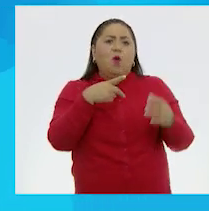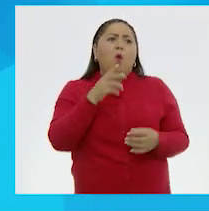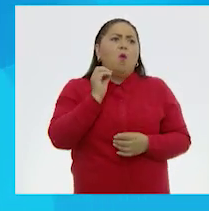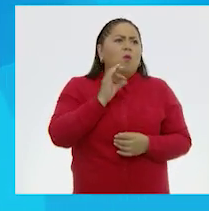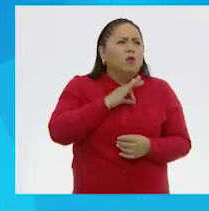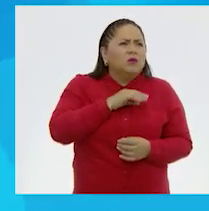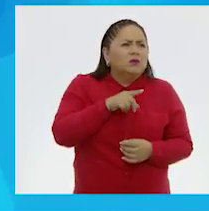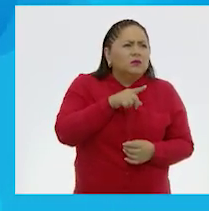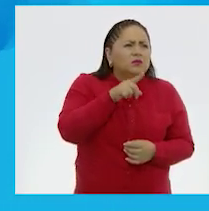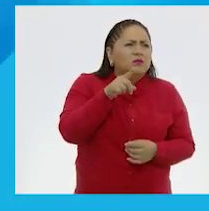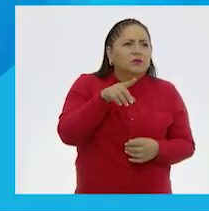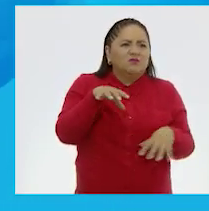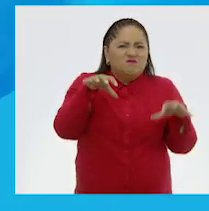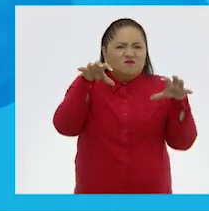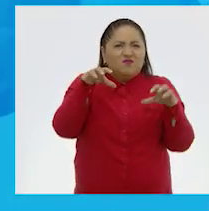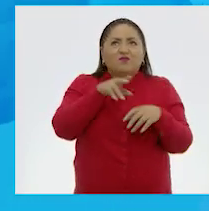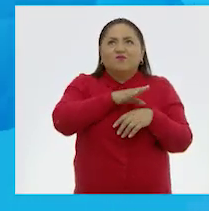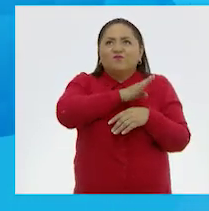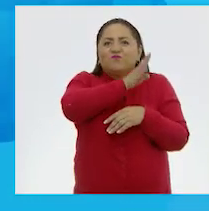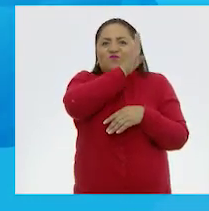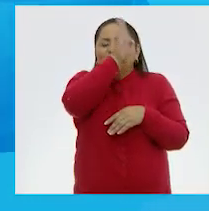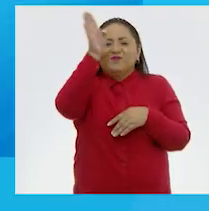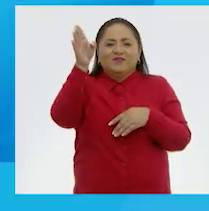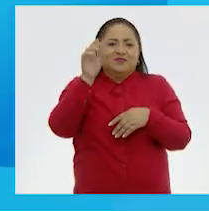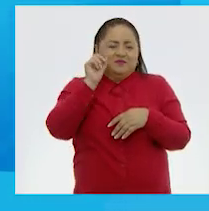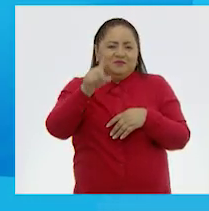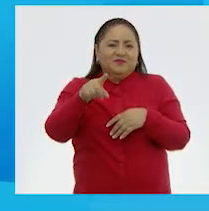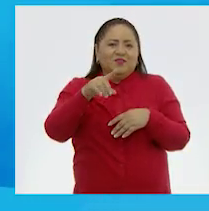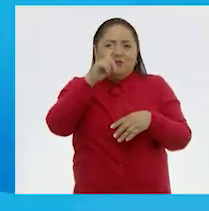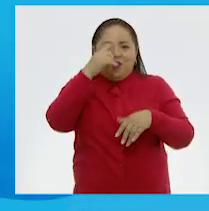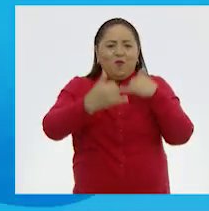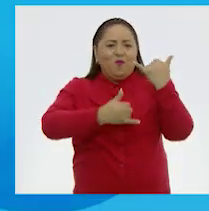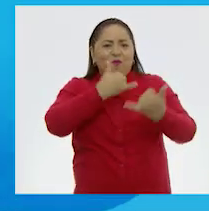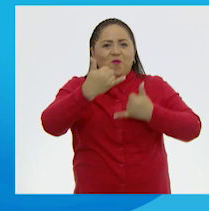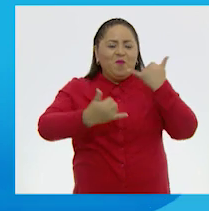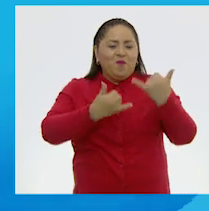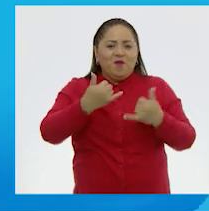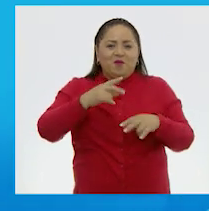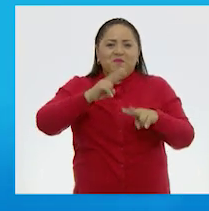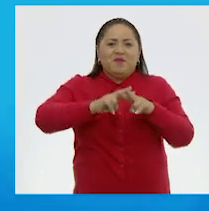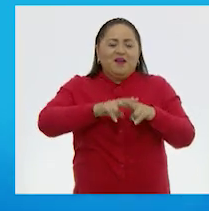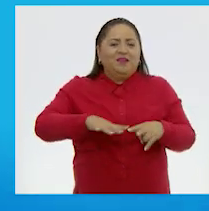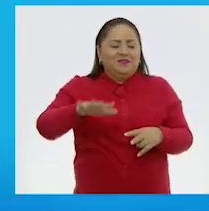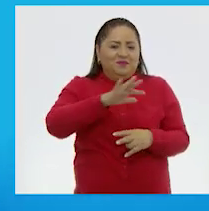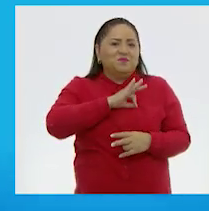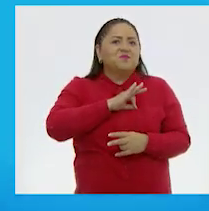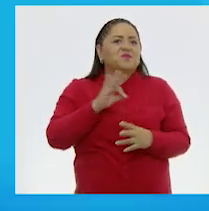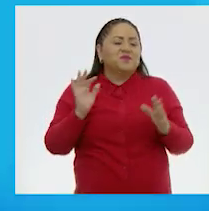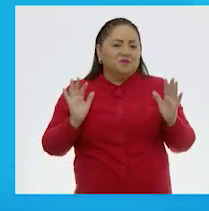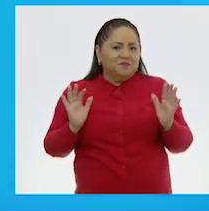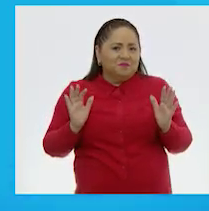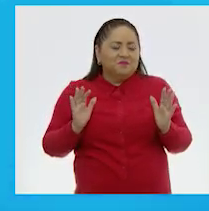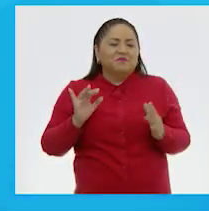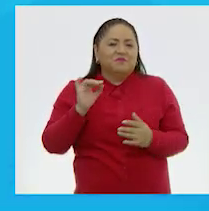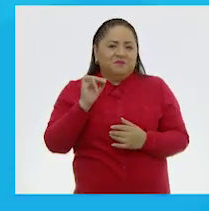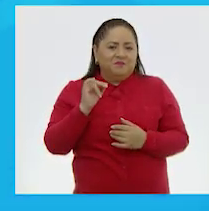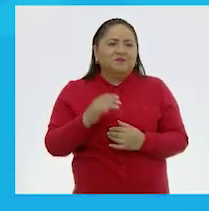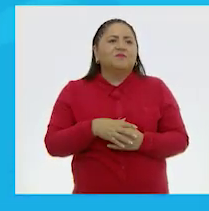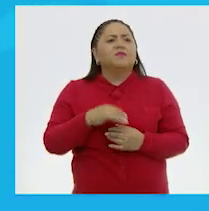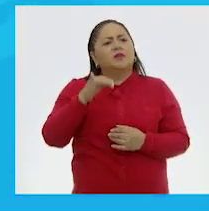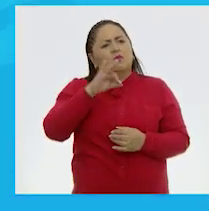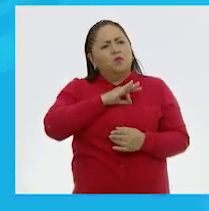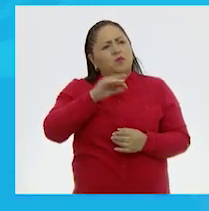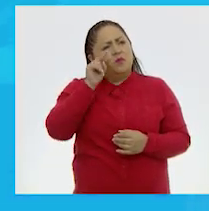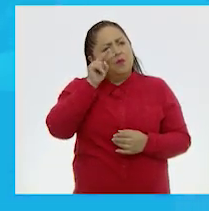mejor es su monstruo de colores que la acompaña a jugar en el parque. Claro. También